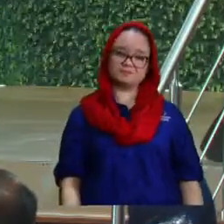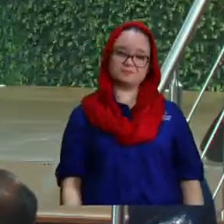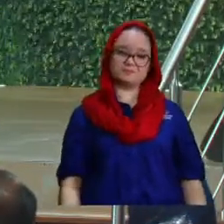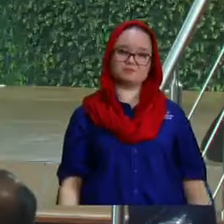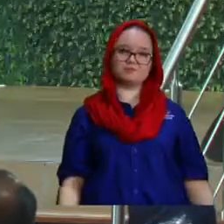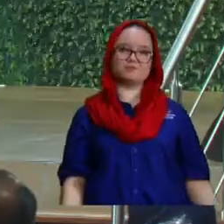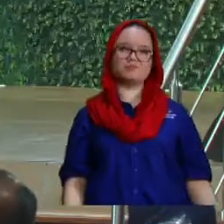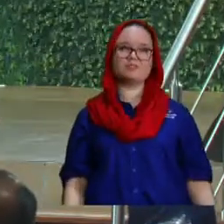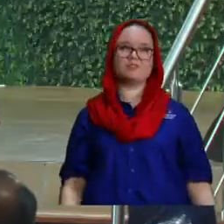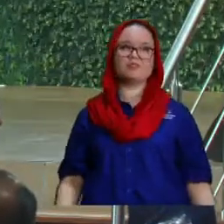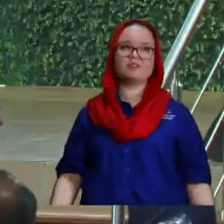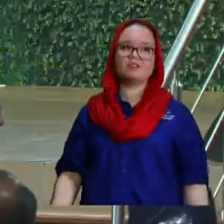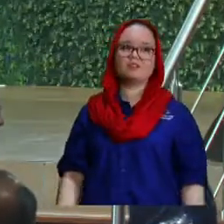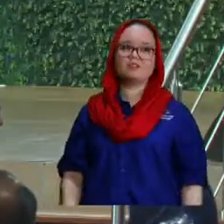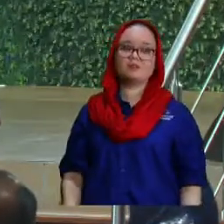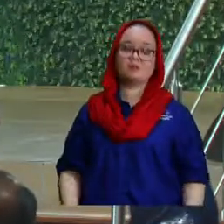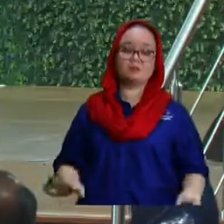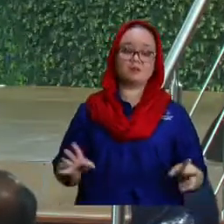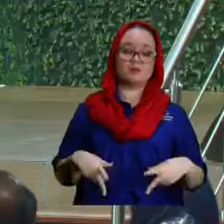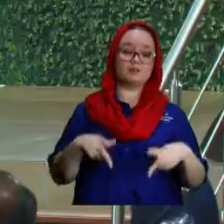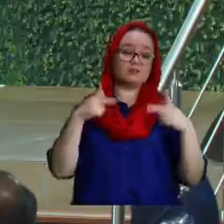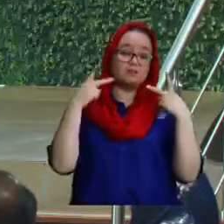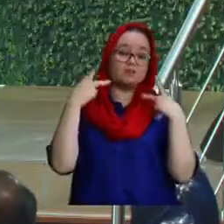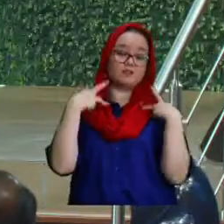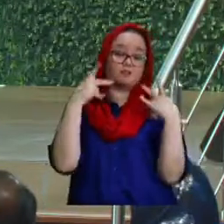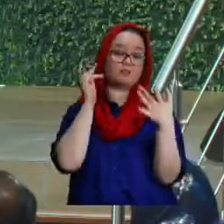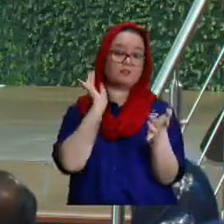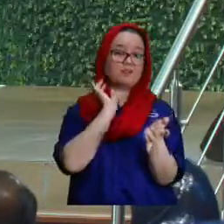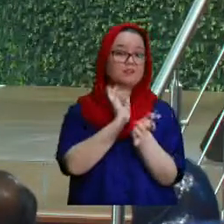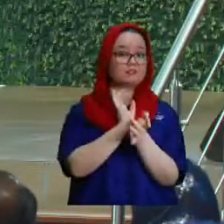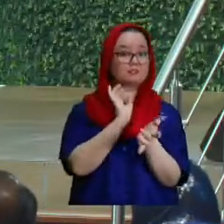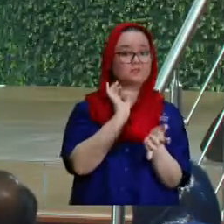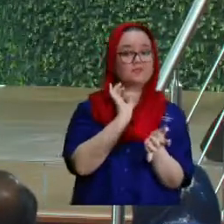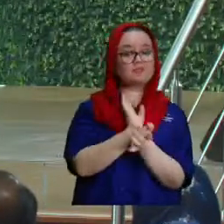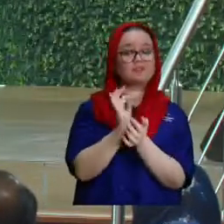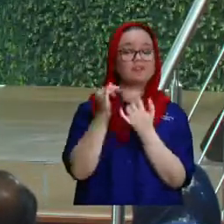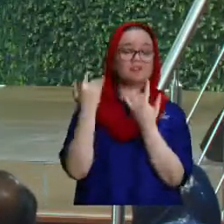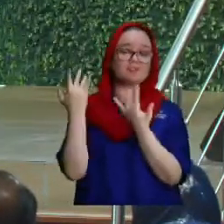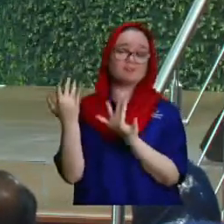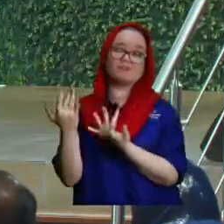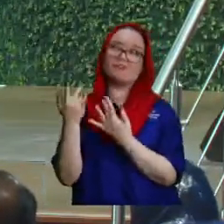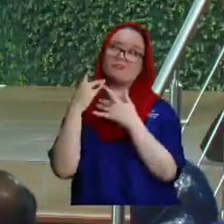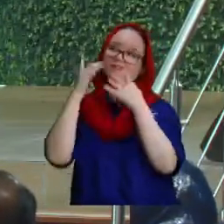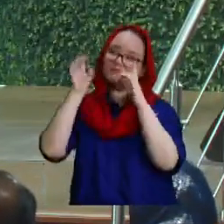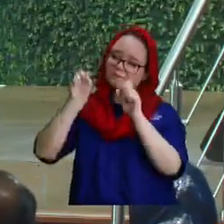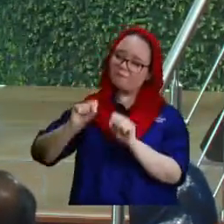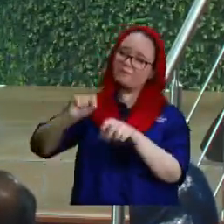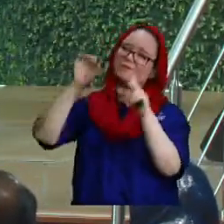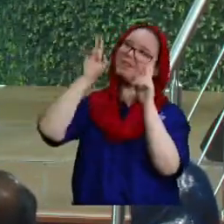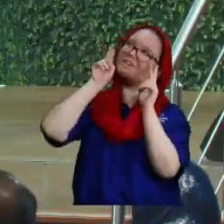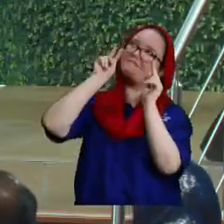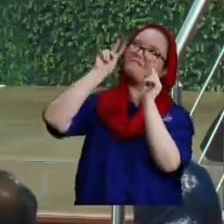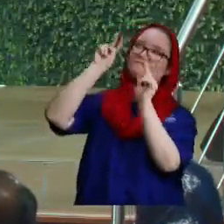aleluya aleluya en la esperanza de poderte ver